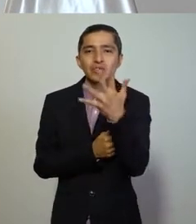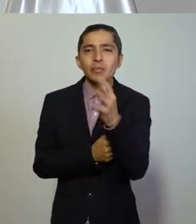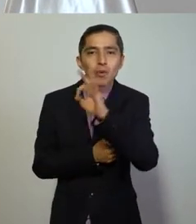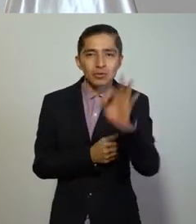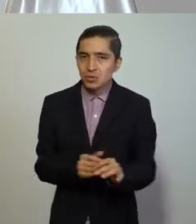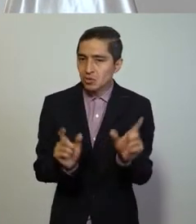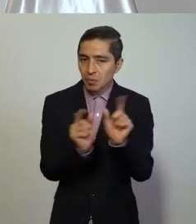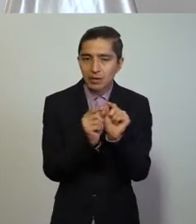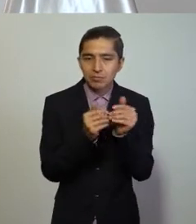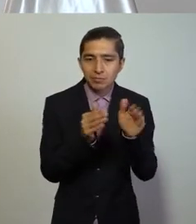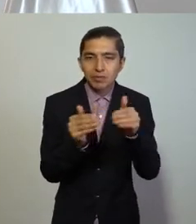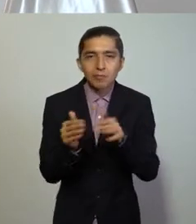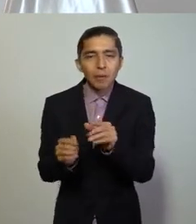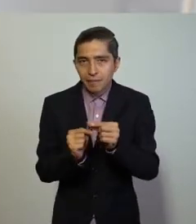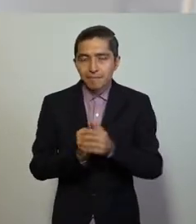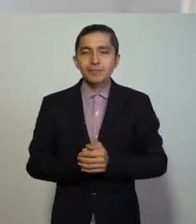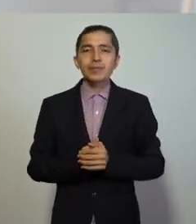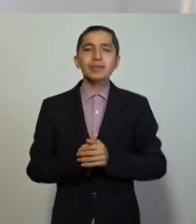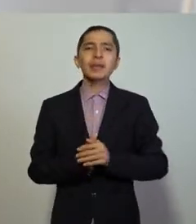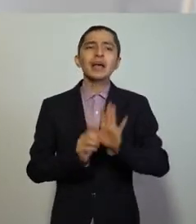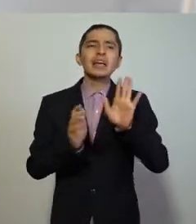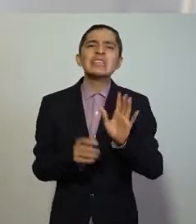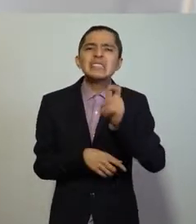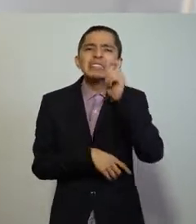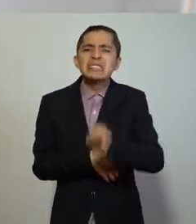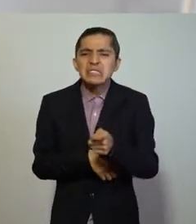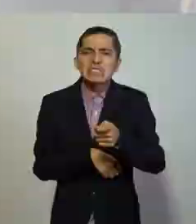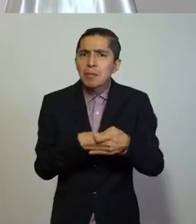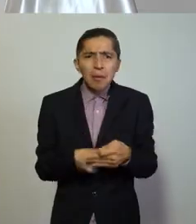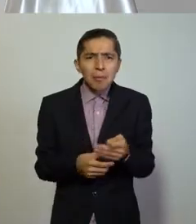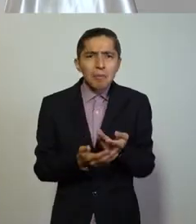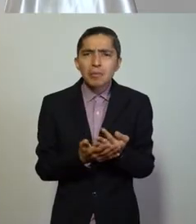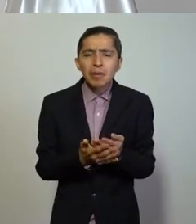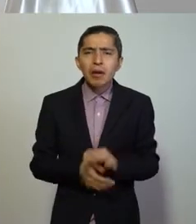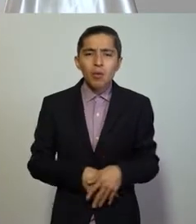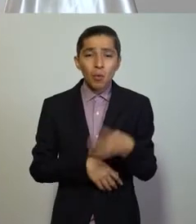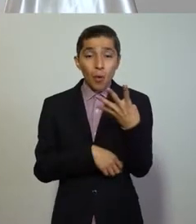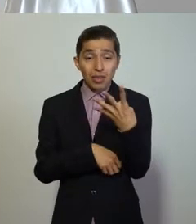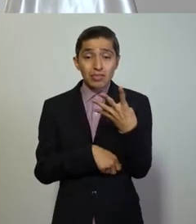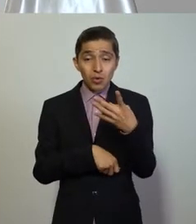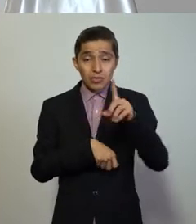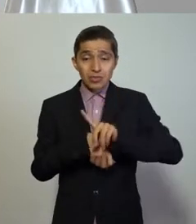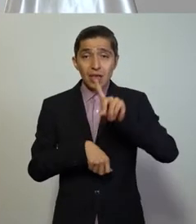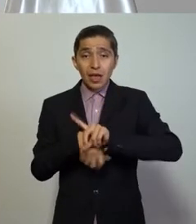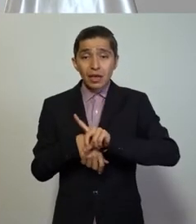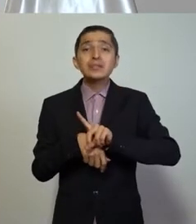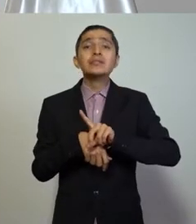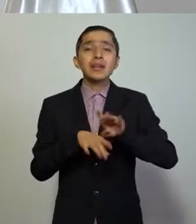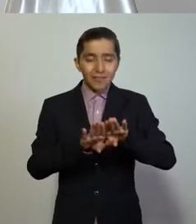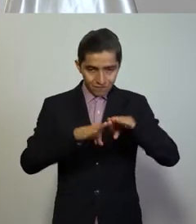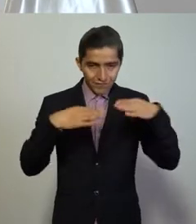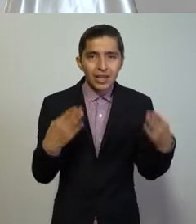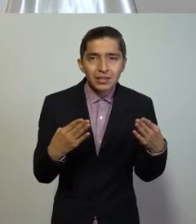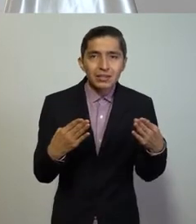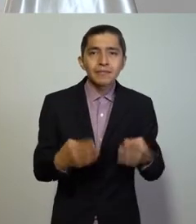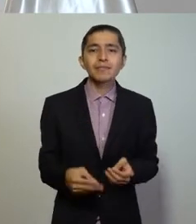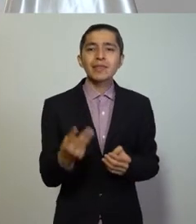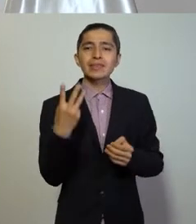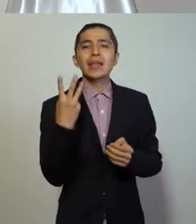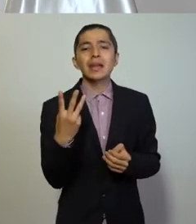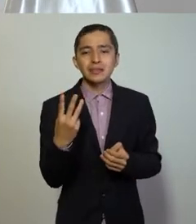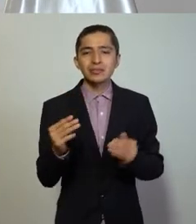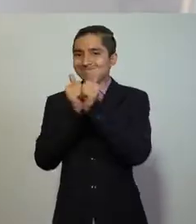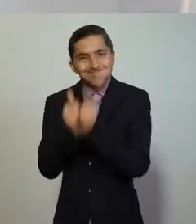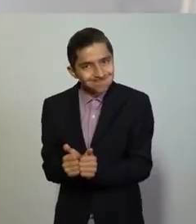% de su capacidad. Intermitente significa que cuatro días serán de apertura y tres de